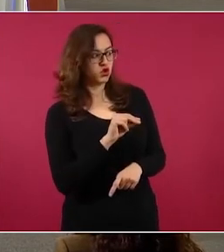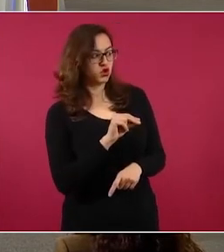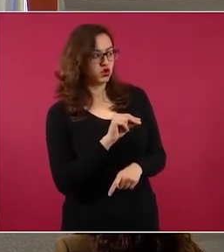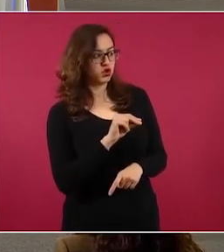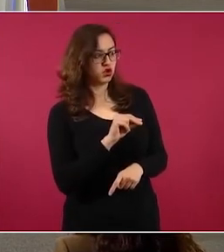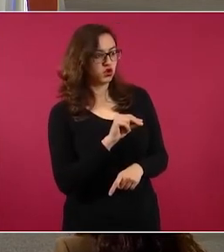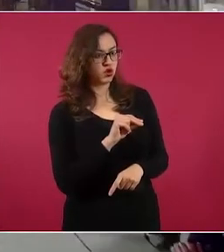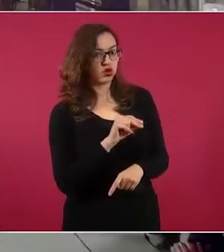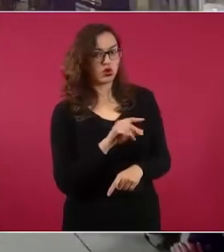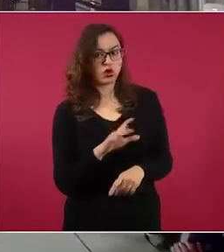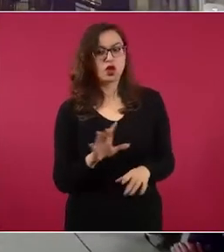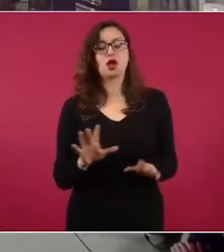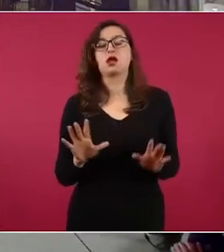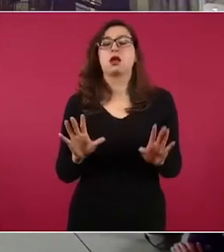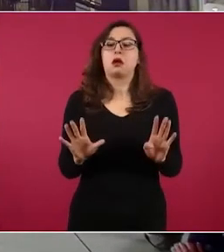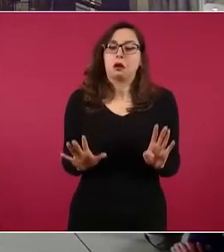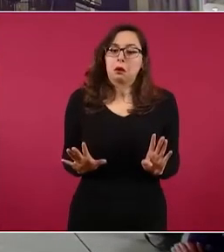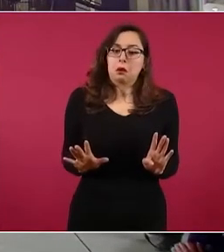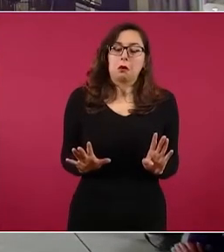Ajá.